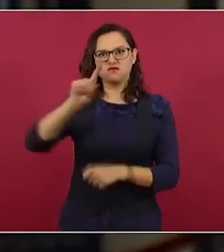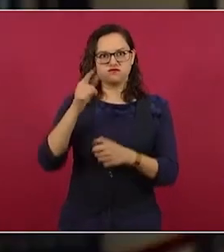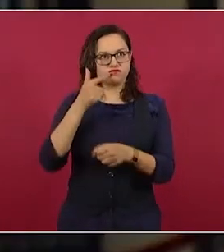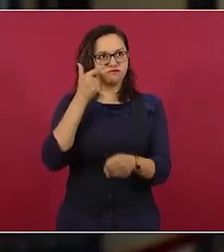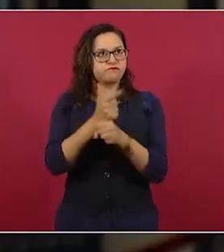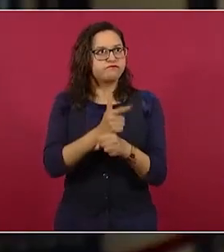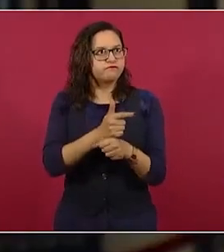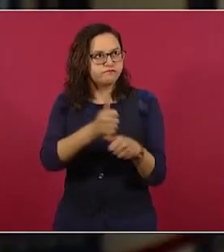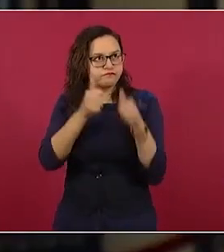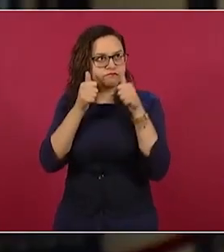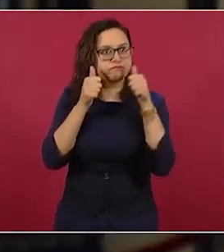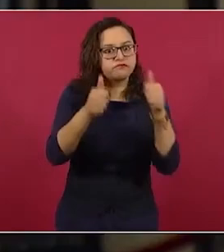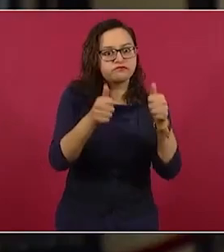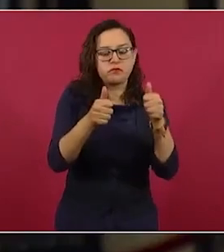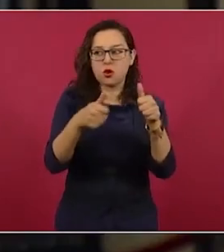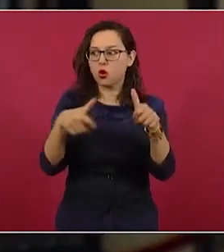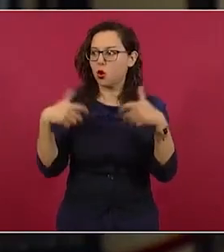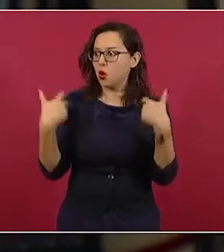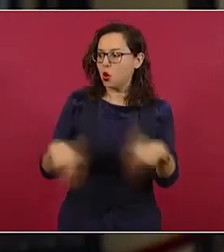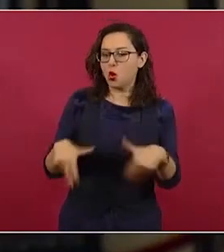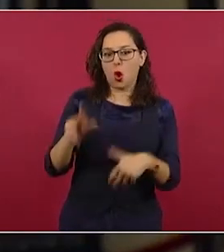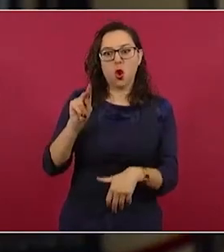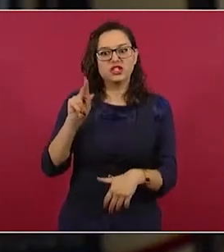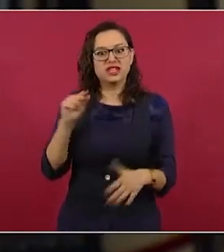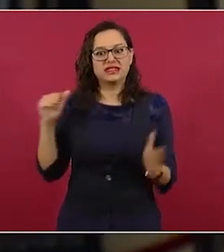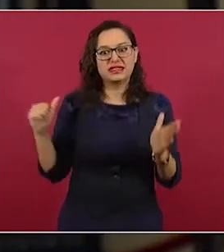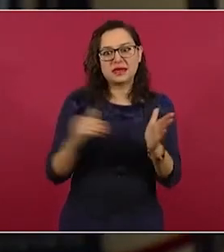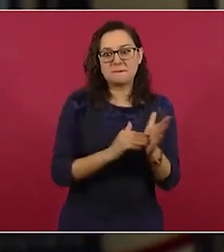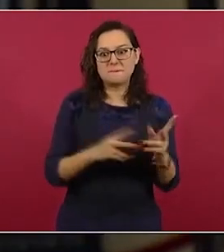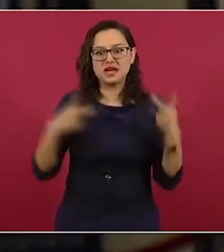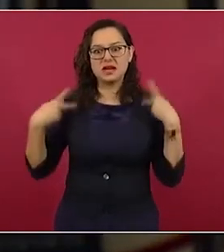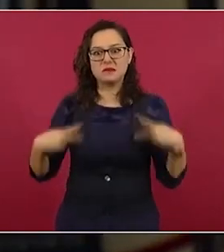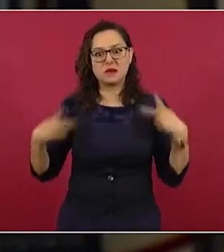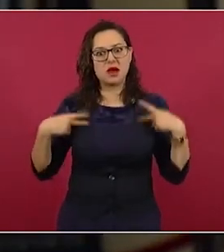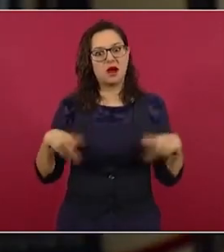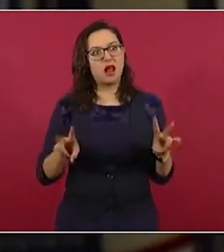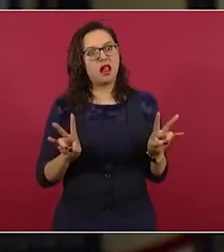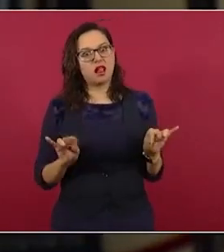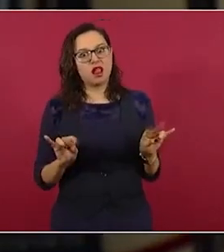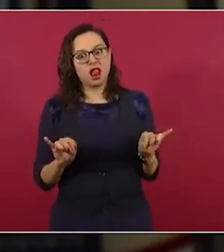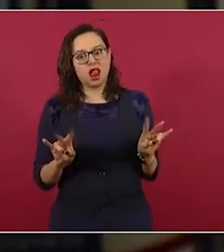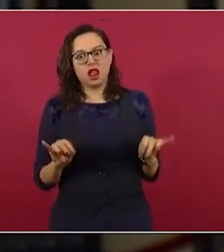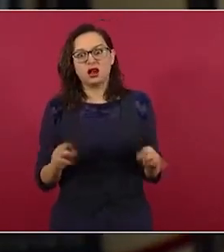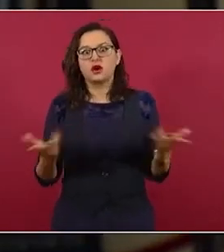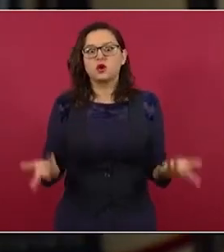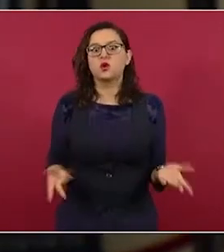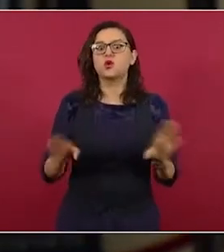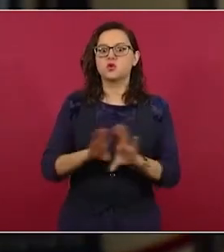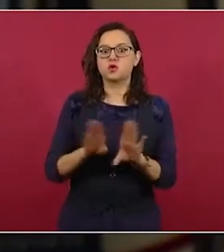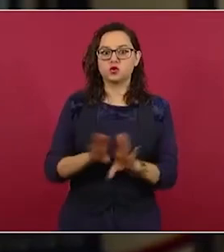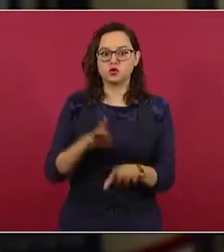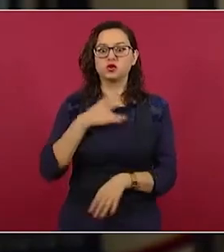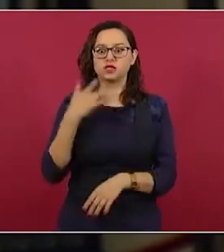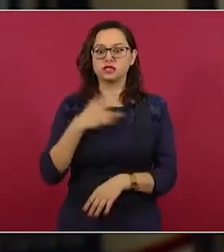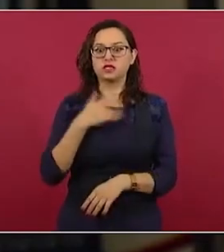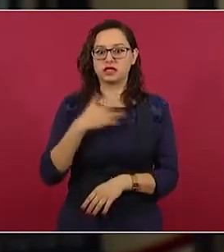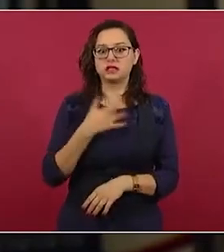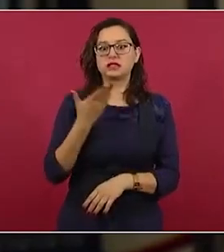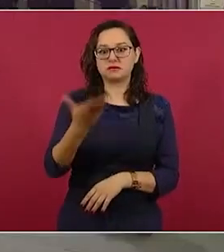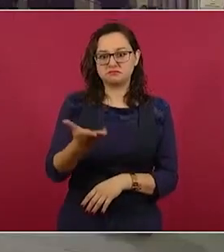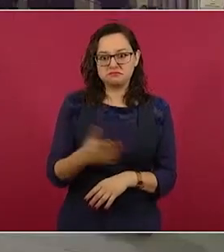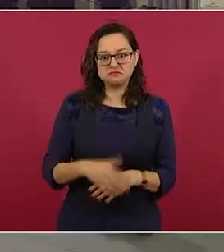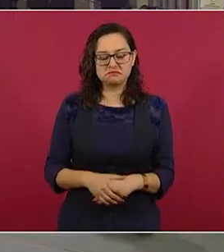tanta afluencia en redes sociales, entonces más de 80 mil personas nada más en una de estas redes y preguntarle acerca sobre estos dos temas y